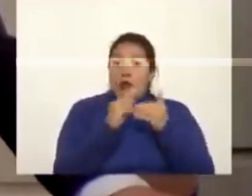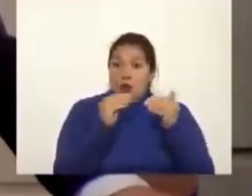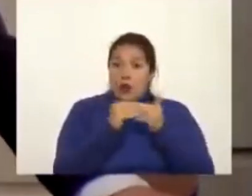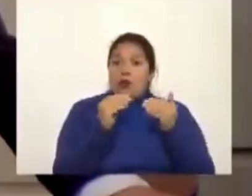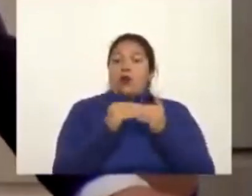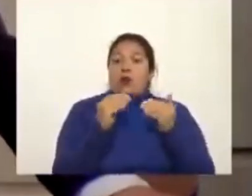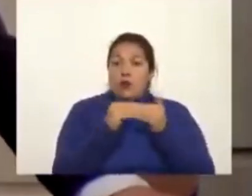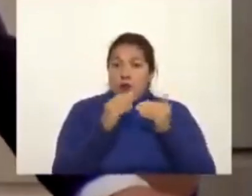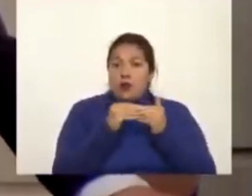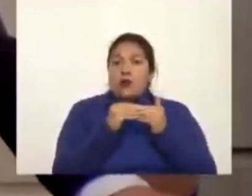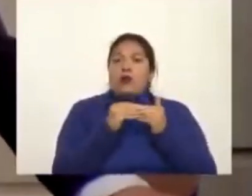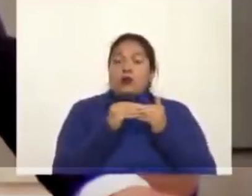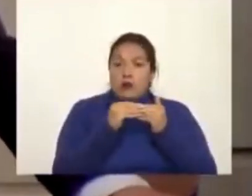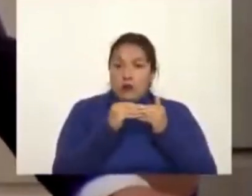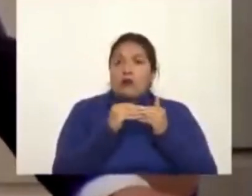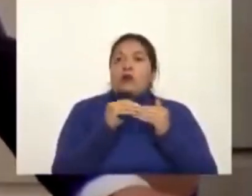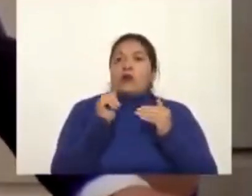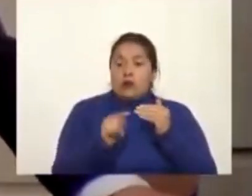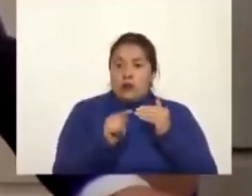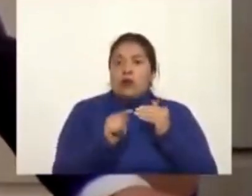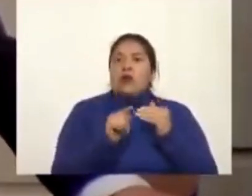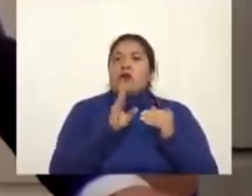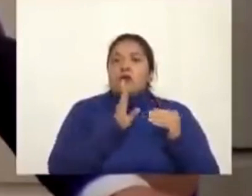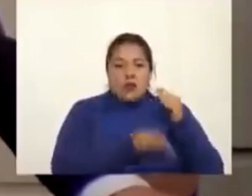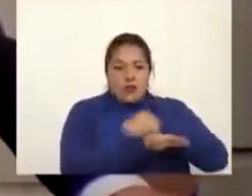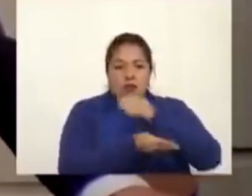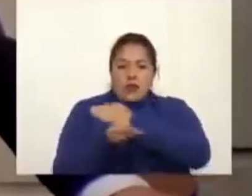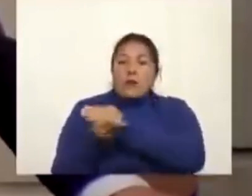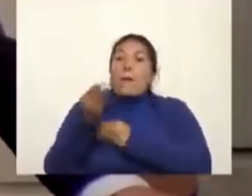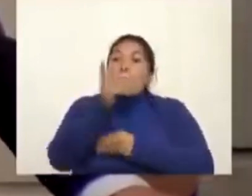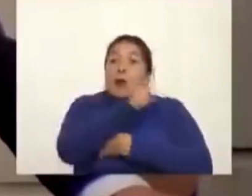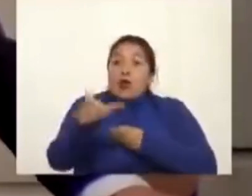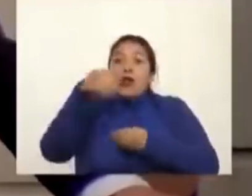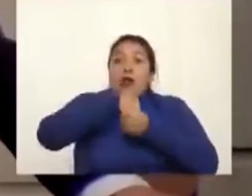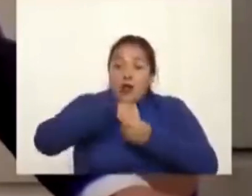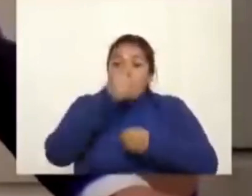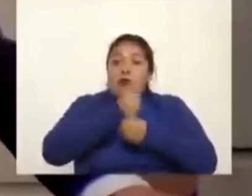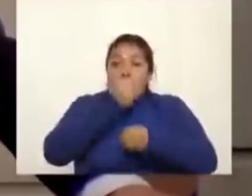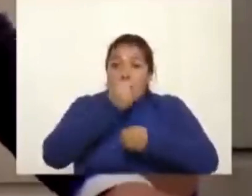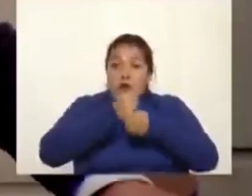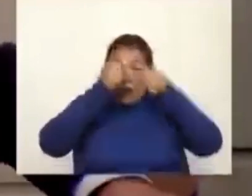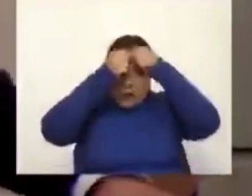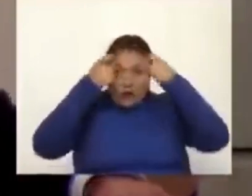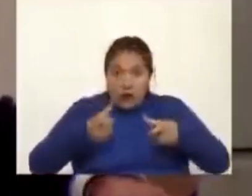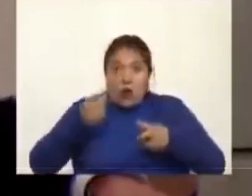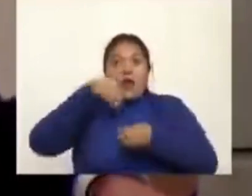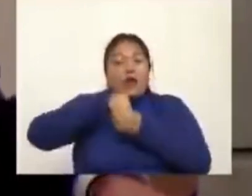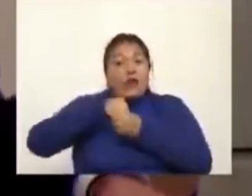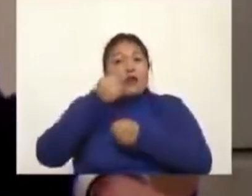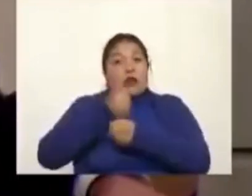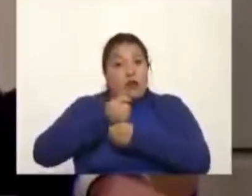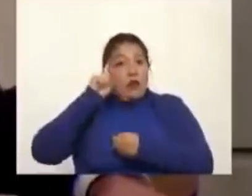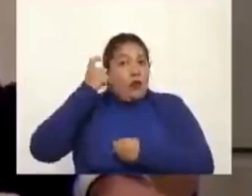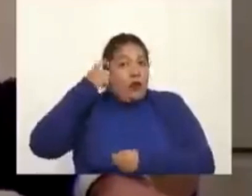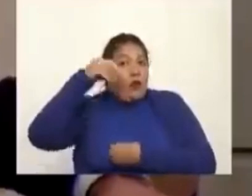y los sobornados todos son funcionarios públicos y servidores públicos en